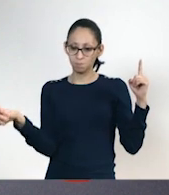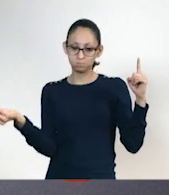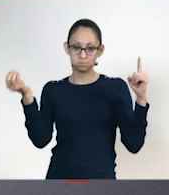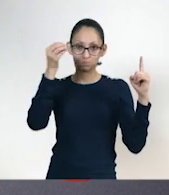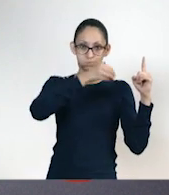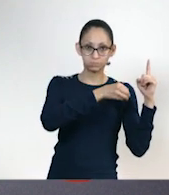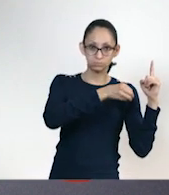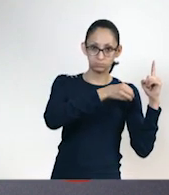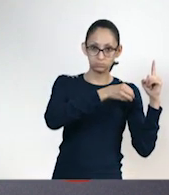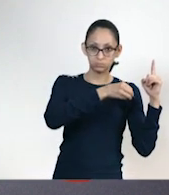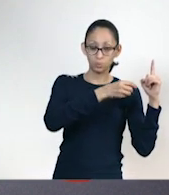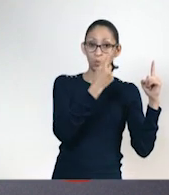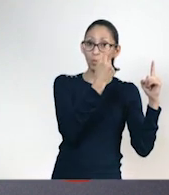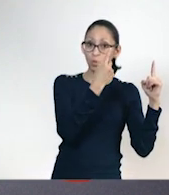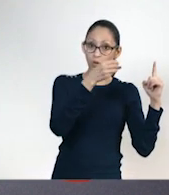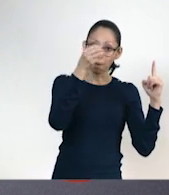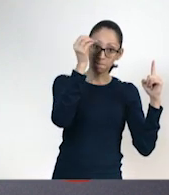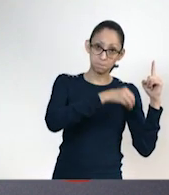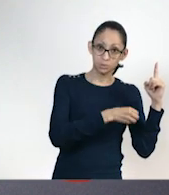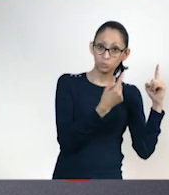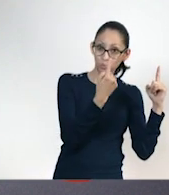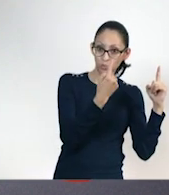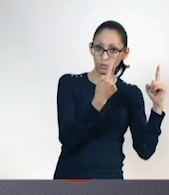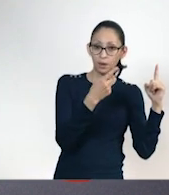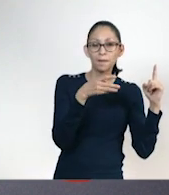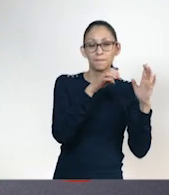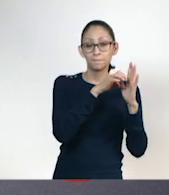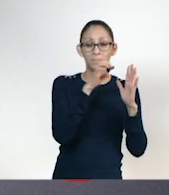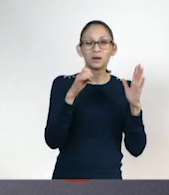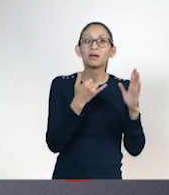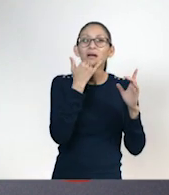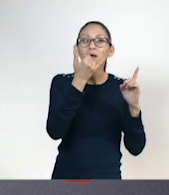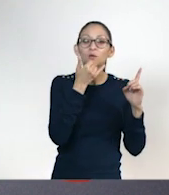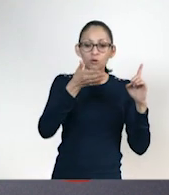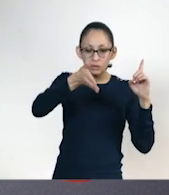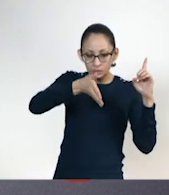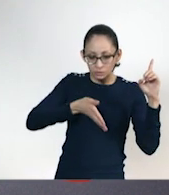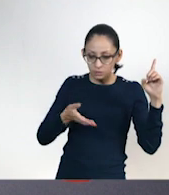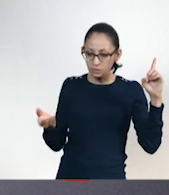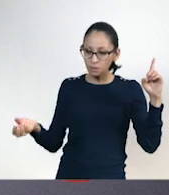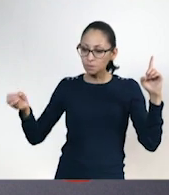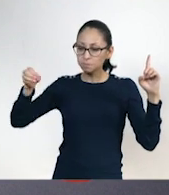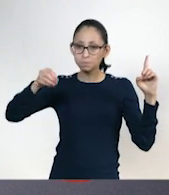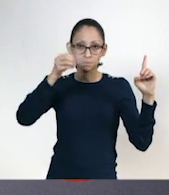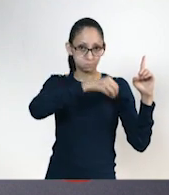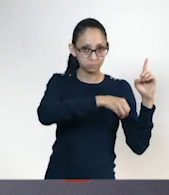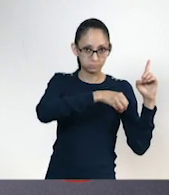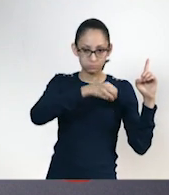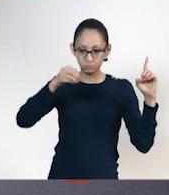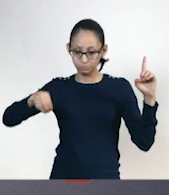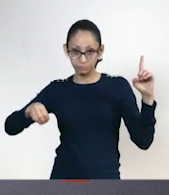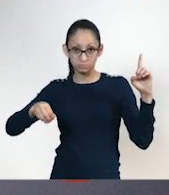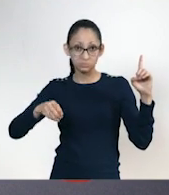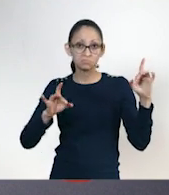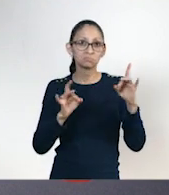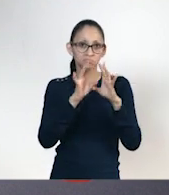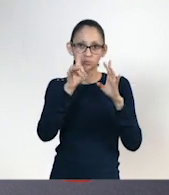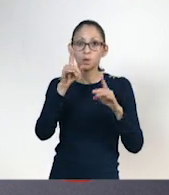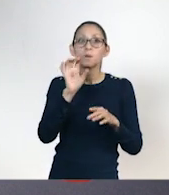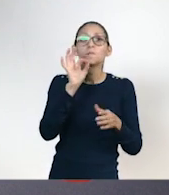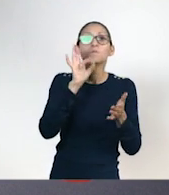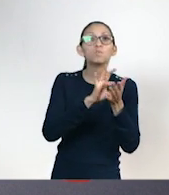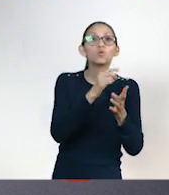cancha. Ok. Si no golpea en tu cancha, el punto es para ti. Ok. ¿Listo? A ver, profe.